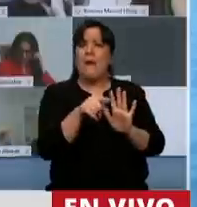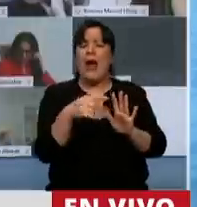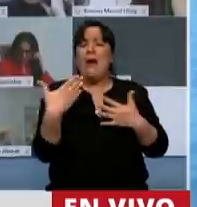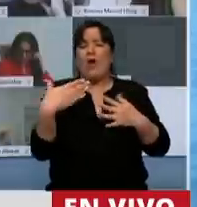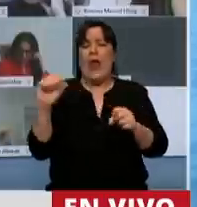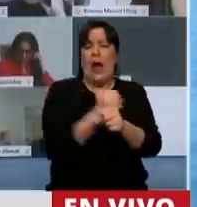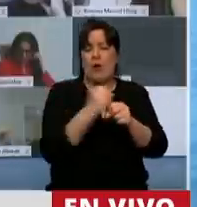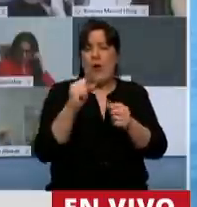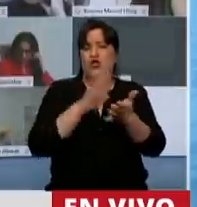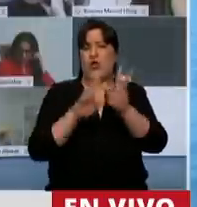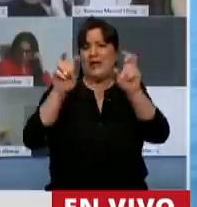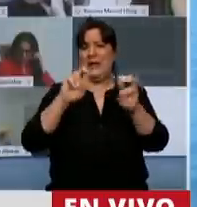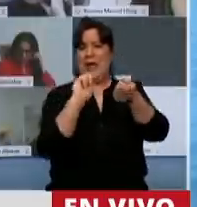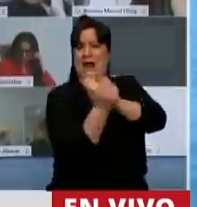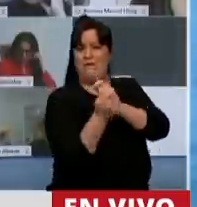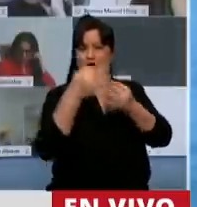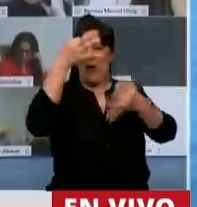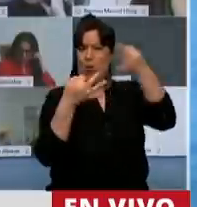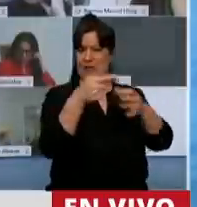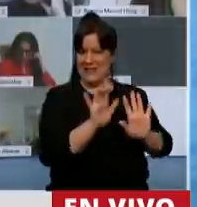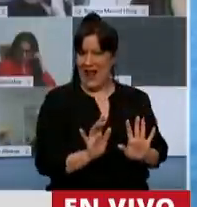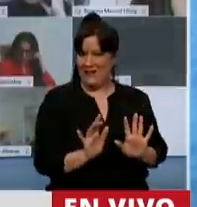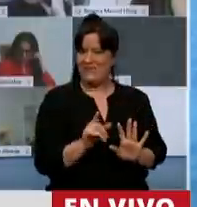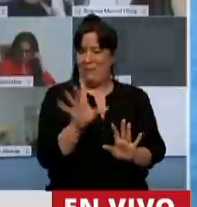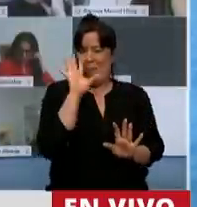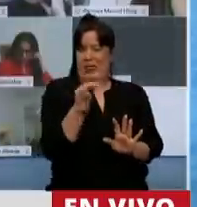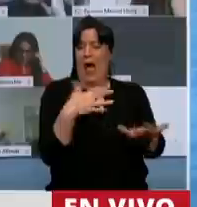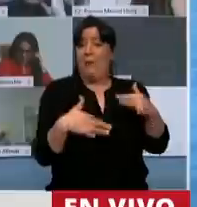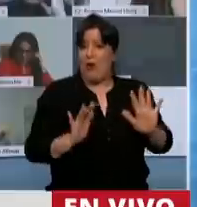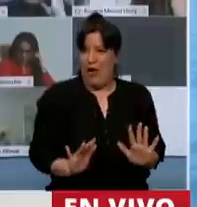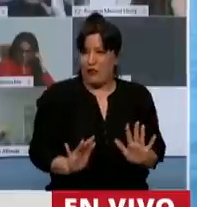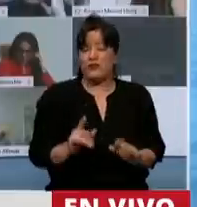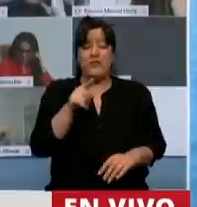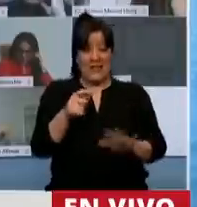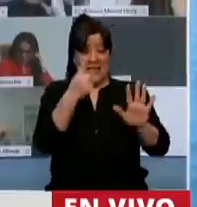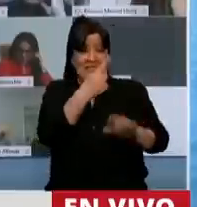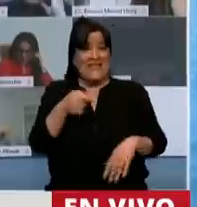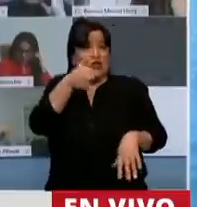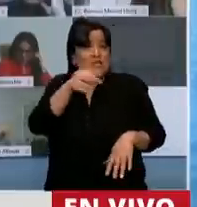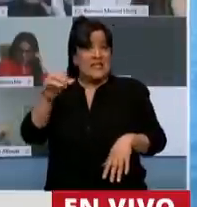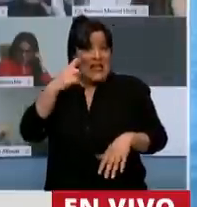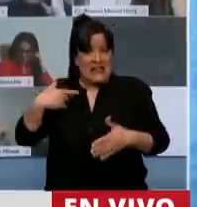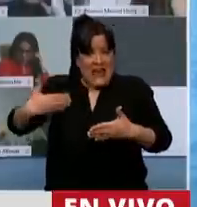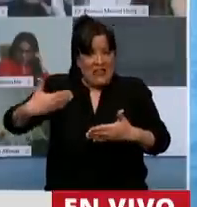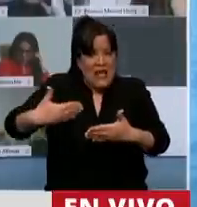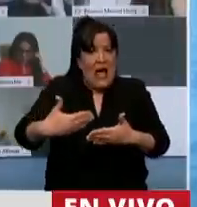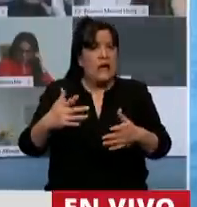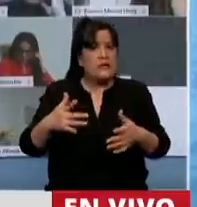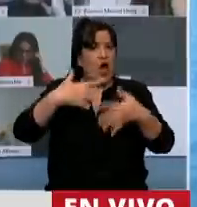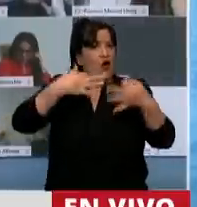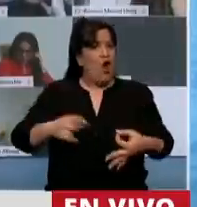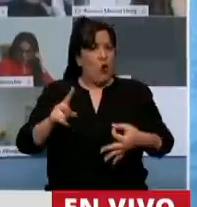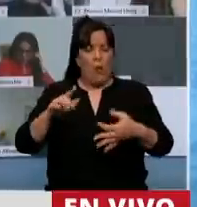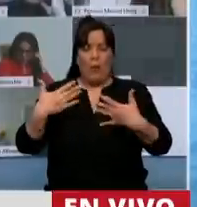la reforma judicial. Si no han podido en los 160 días garantizar una